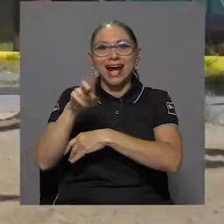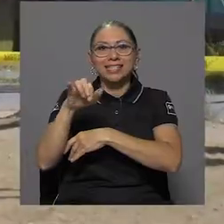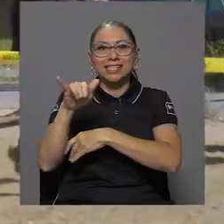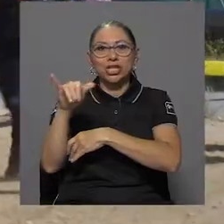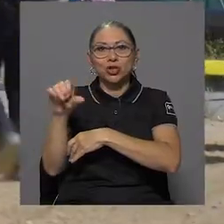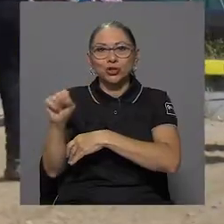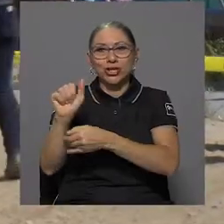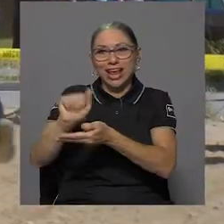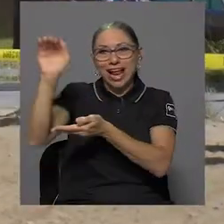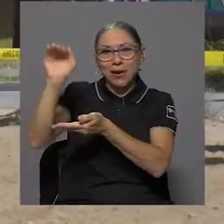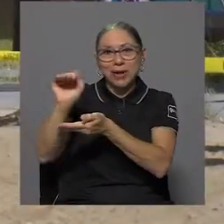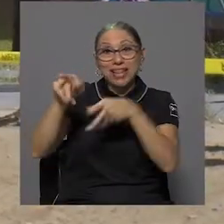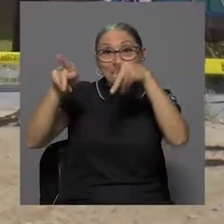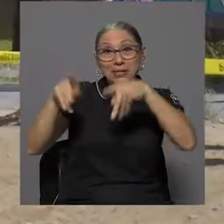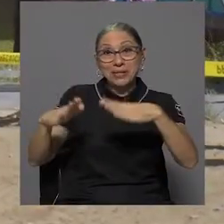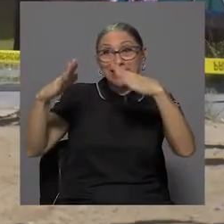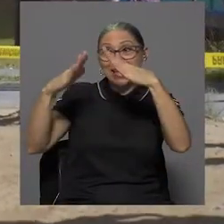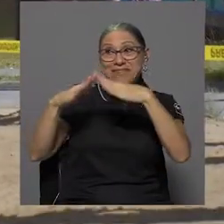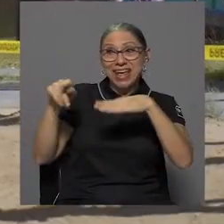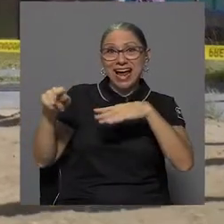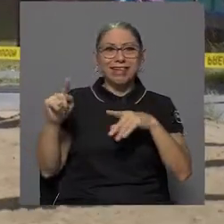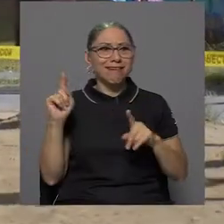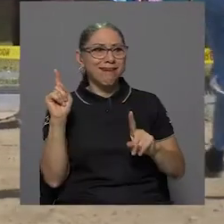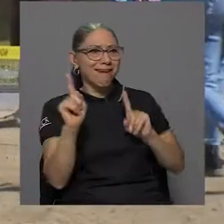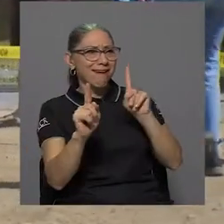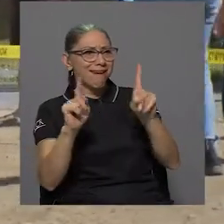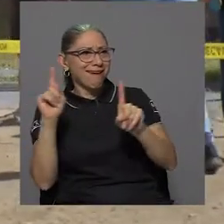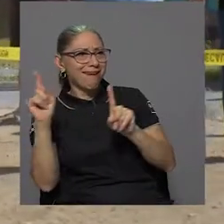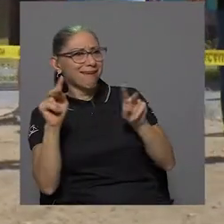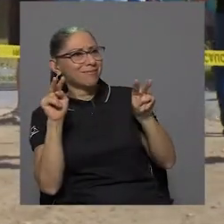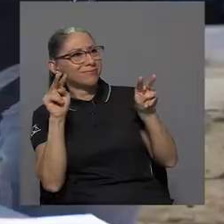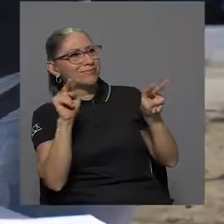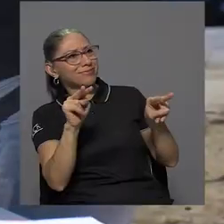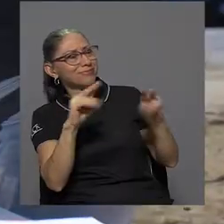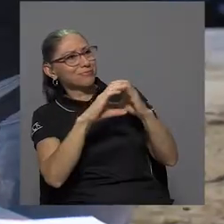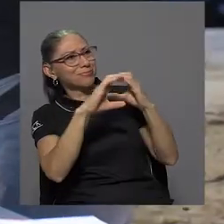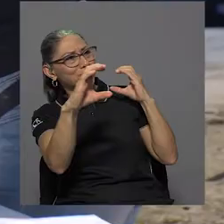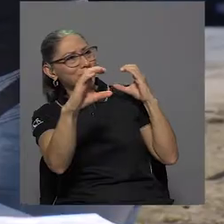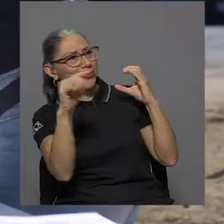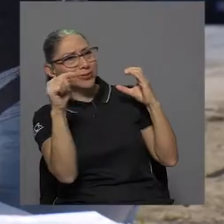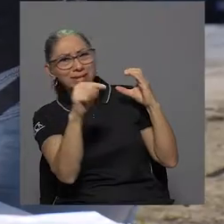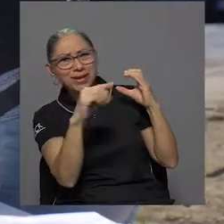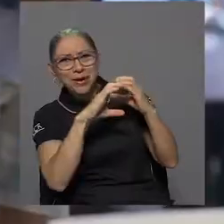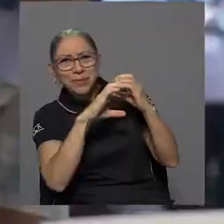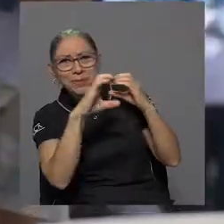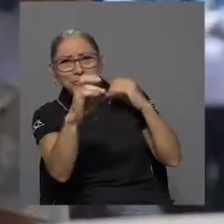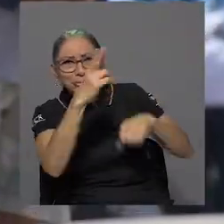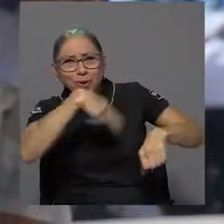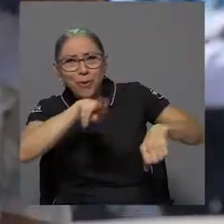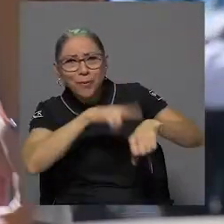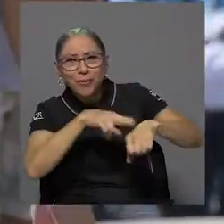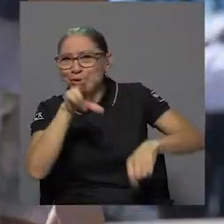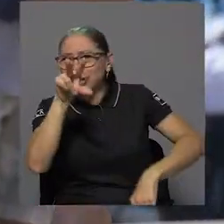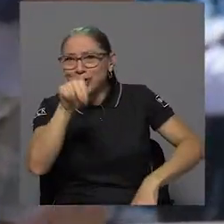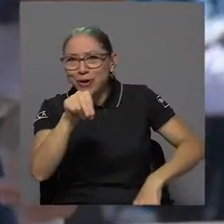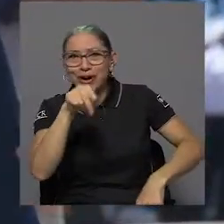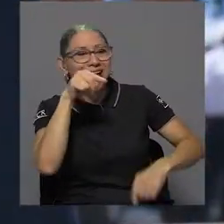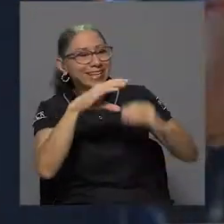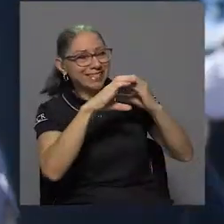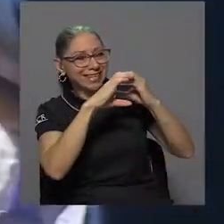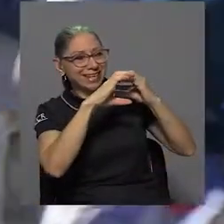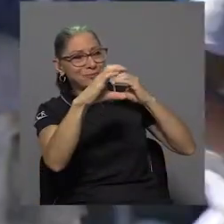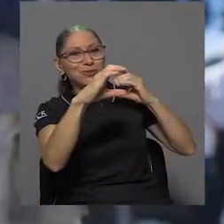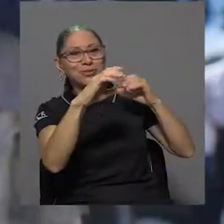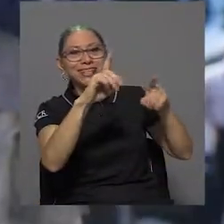Los pobladores del lugar se acercaban y lo observaban. No era un bus común, se trataba del bus